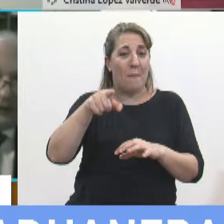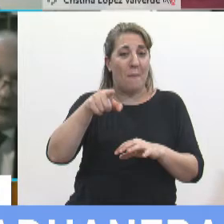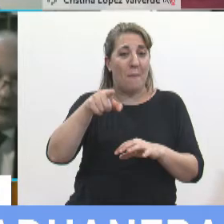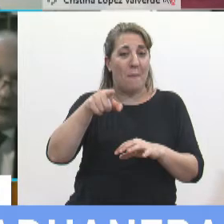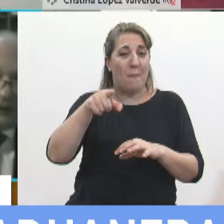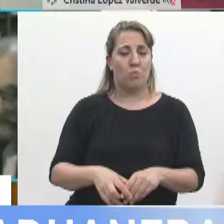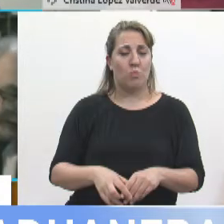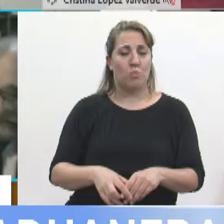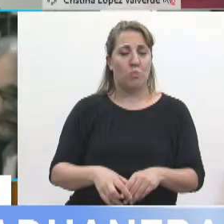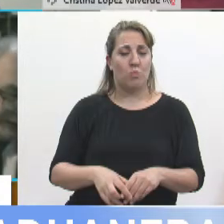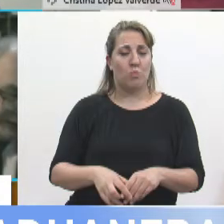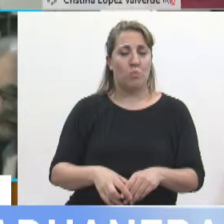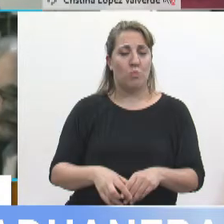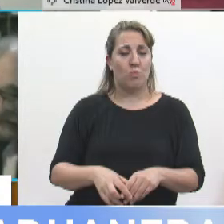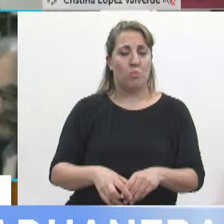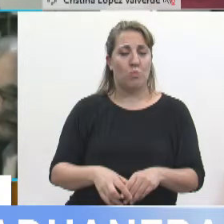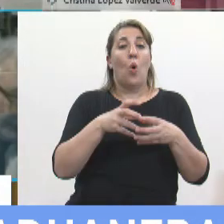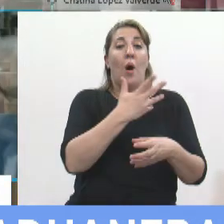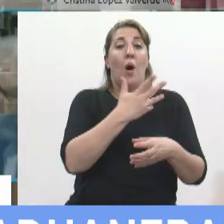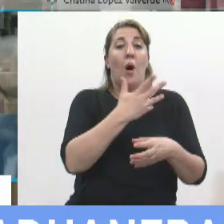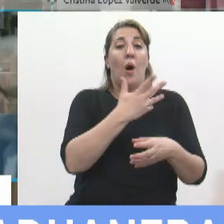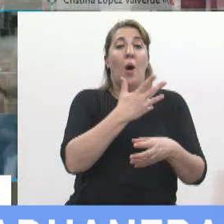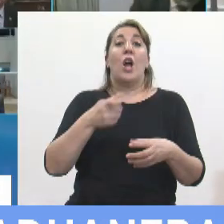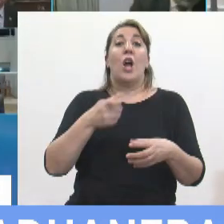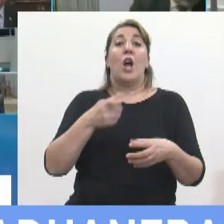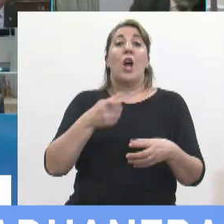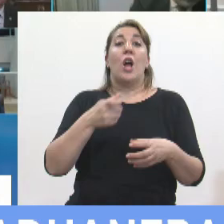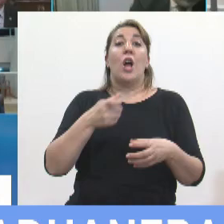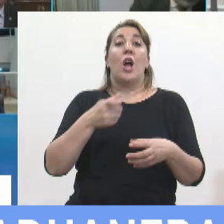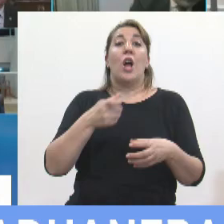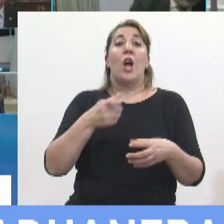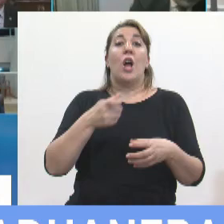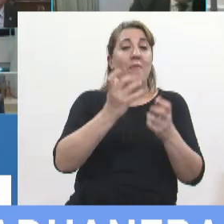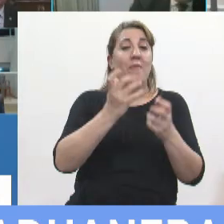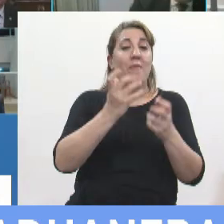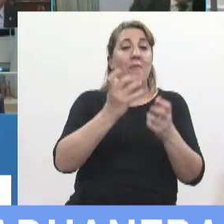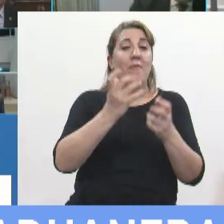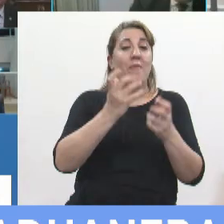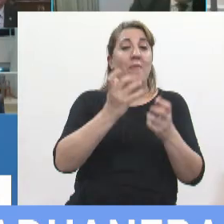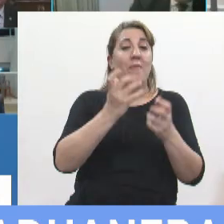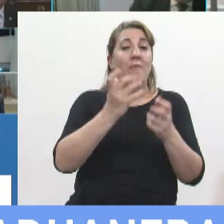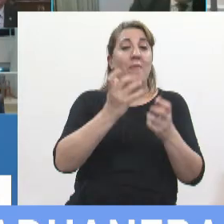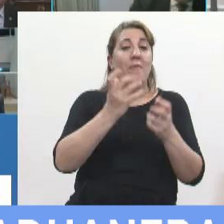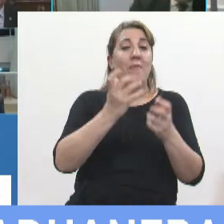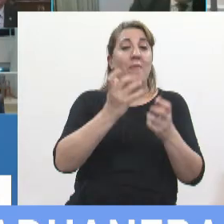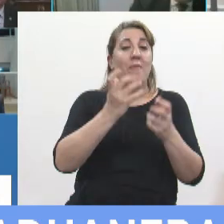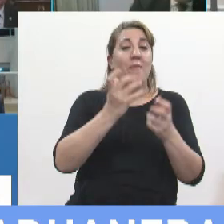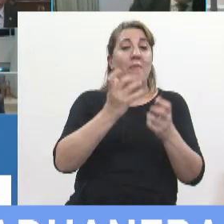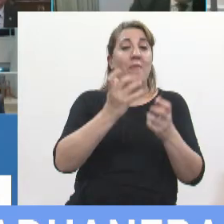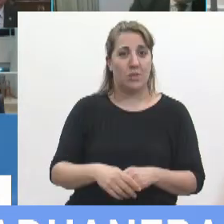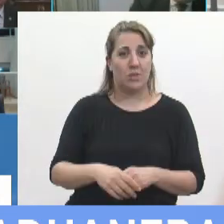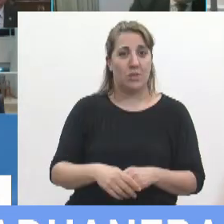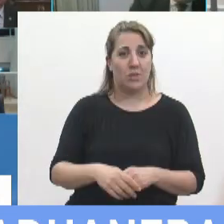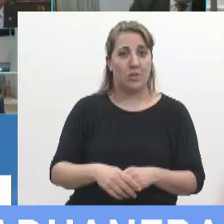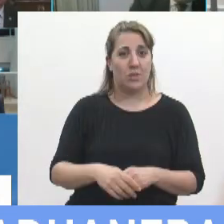muerte ni bien el oficialismo apruebe este proyecto de mayoría como anticipé voto